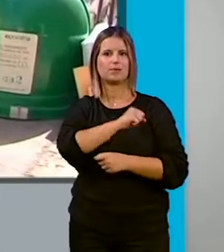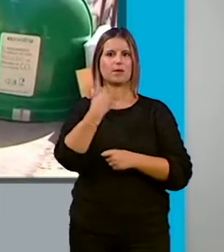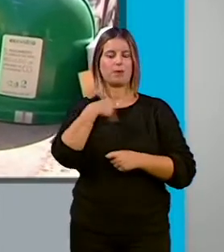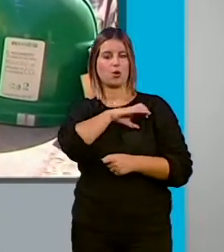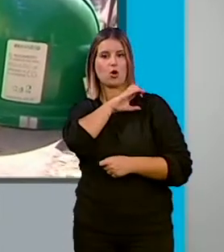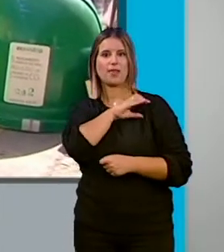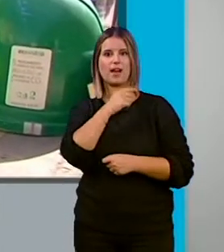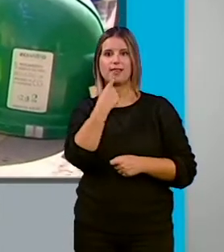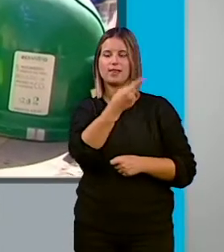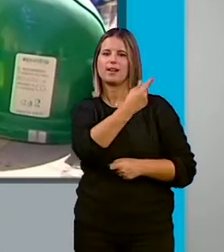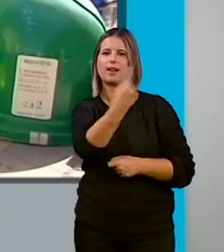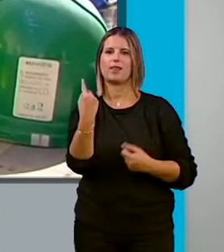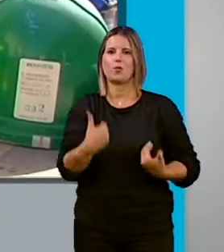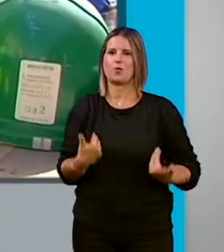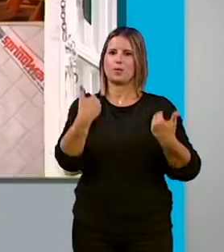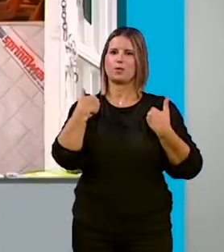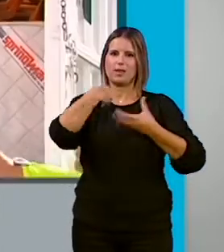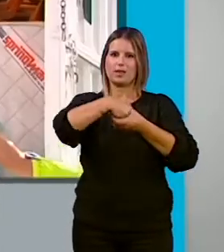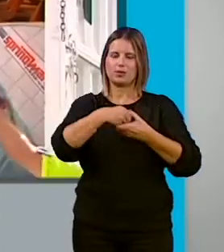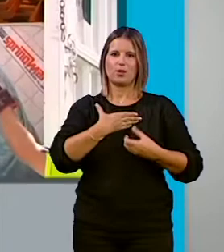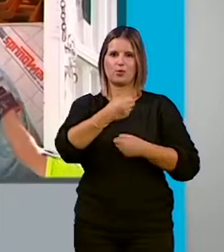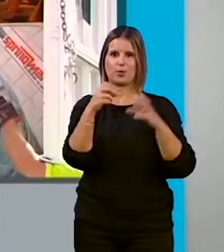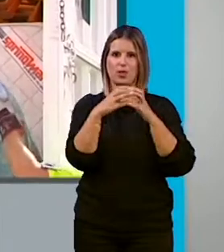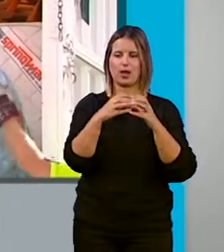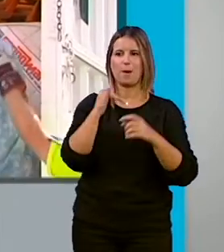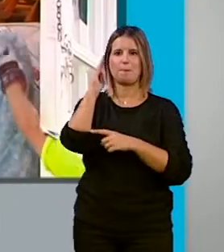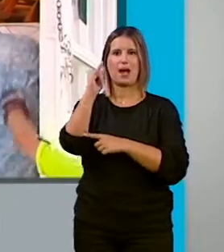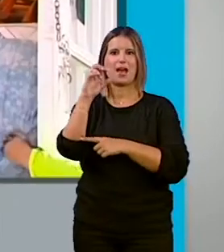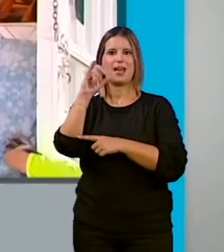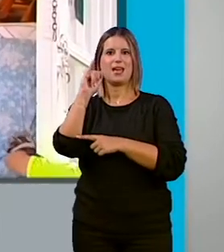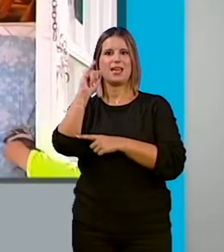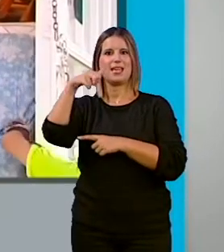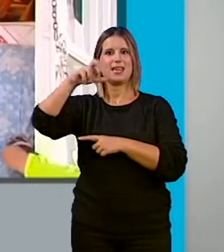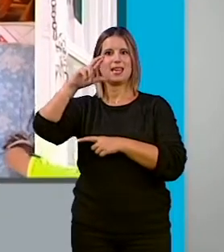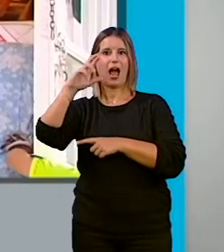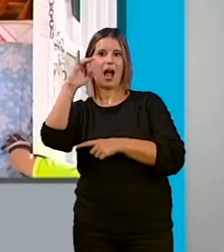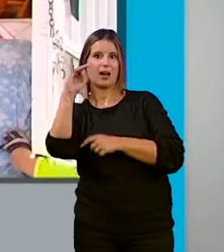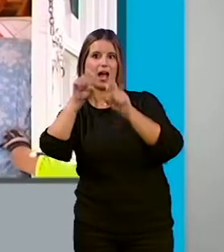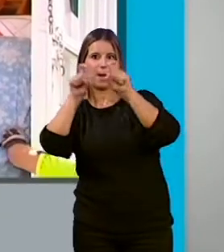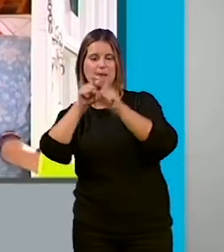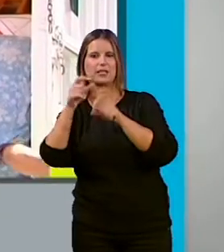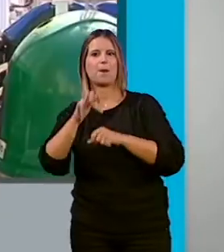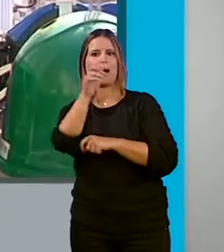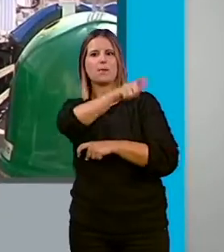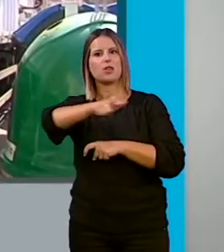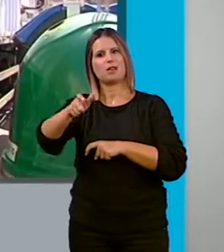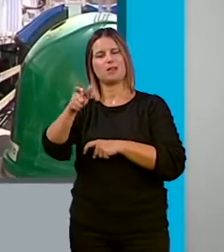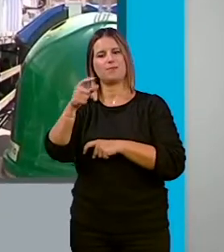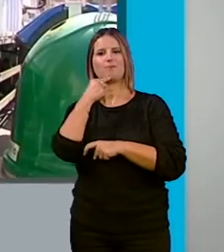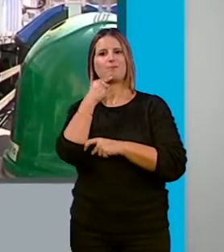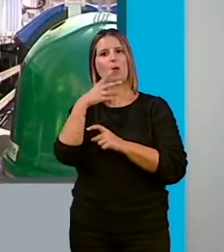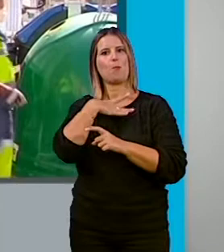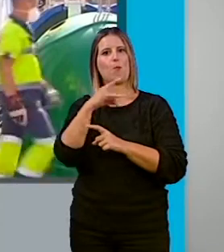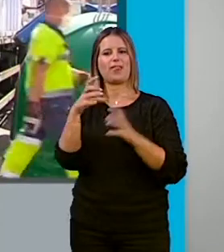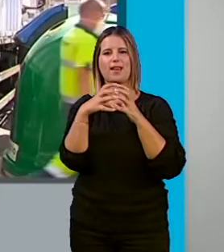afirmado que con una responsabilidad compartida entre el Ayuntamiento de Granada, Inagra y la ciudadanía, se conseguirá que la ciudad tenga una buena imagen y que este plan